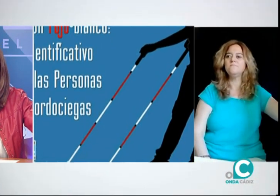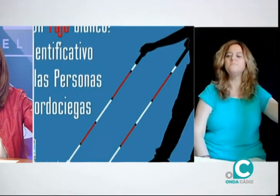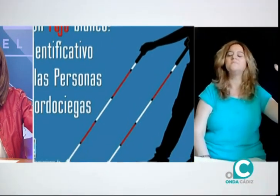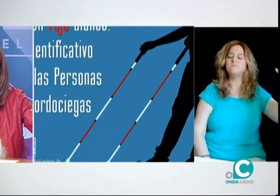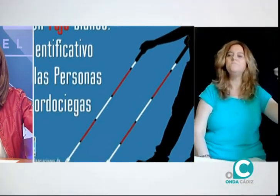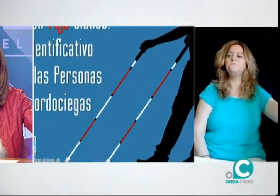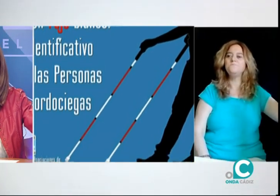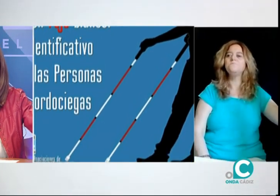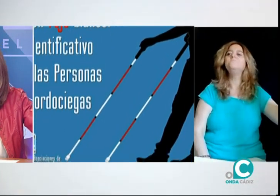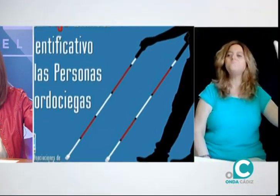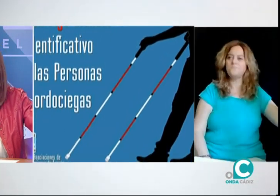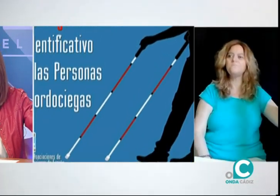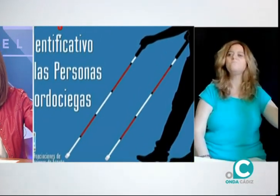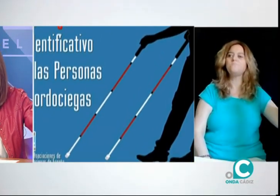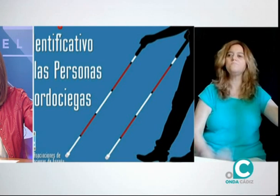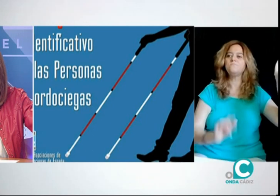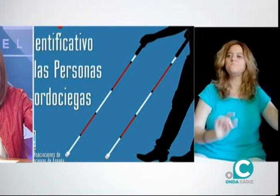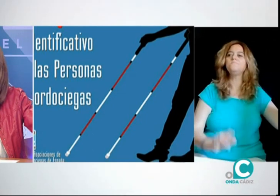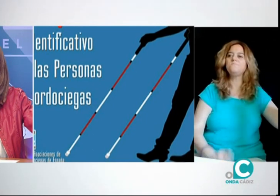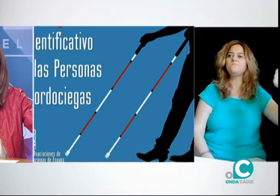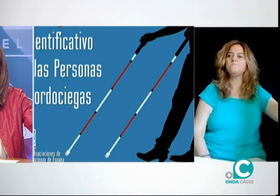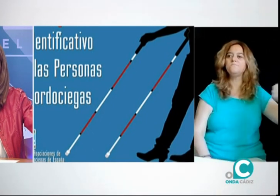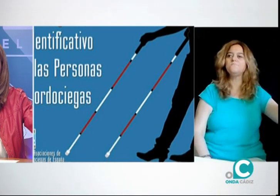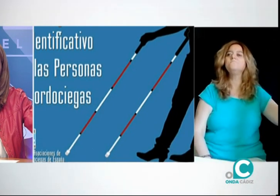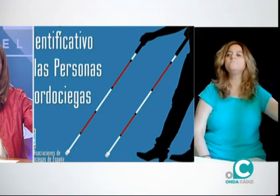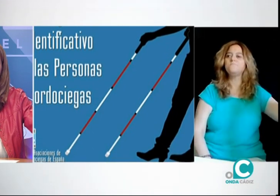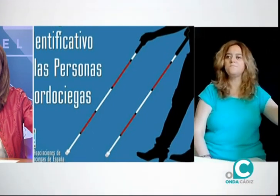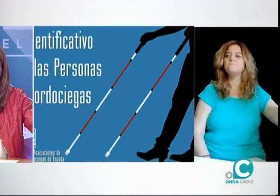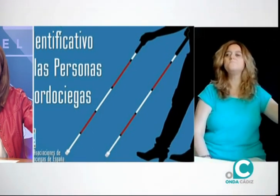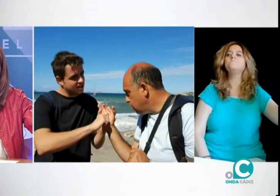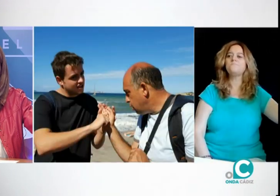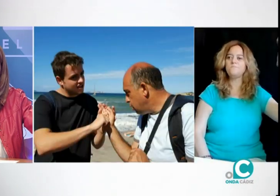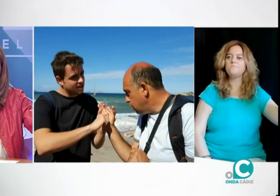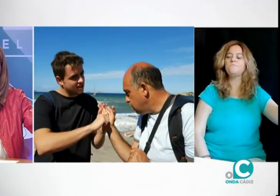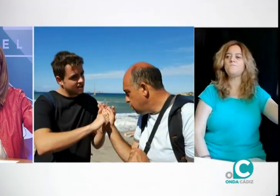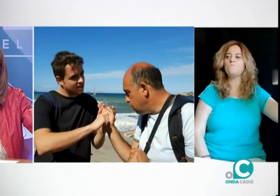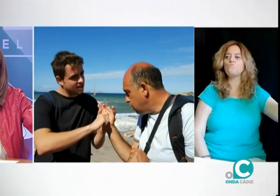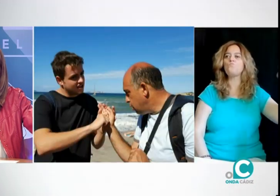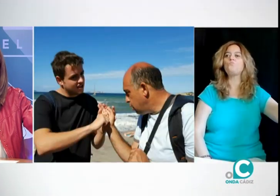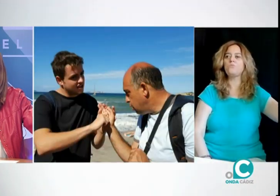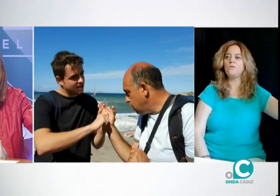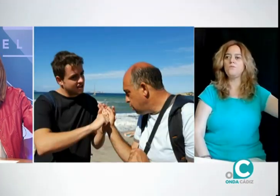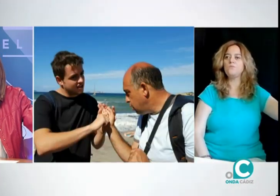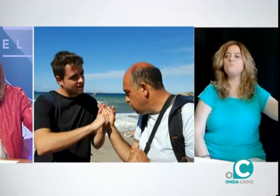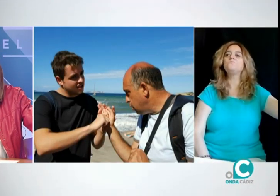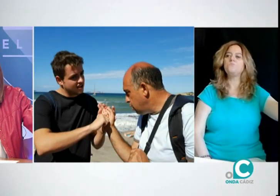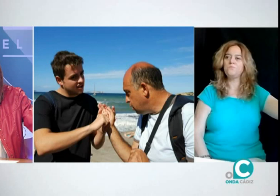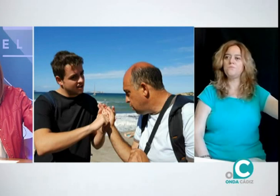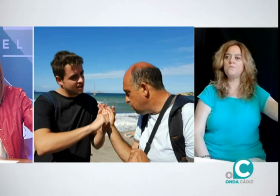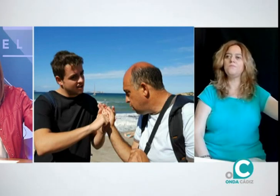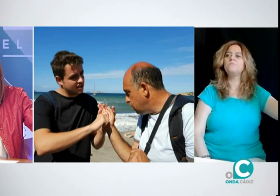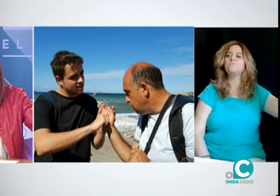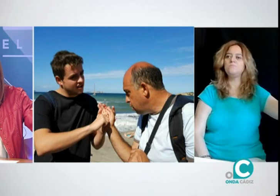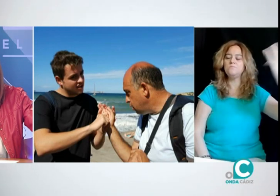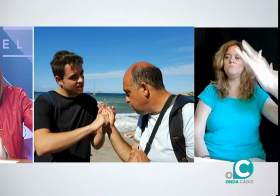trabajáis y lucháis, ¿no?, para que este colectivo, pues, tenga una mayor visibilidad ante los demás, ante las demás